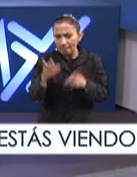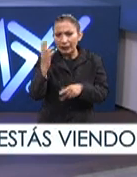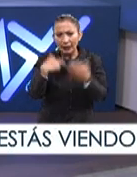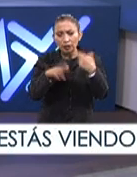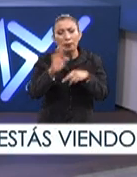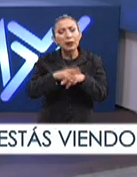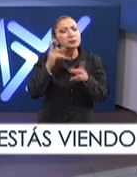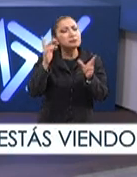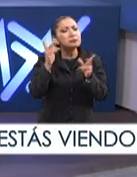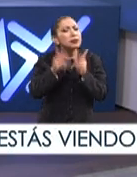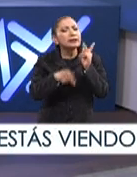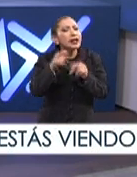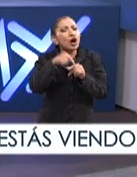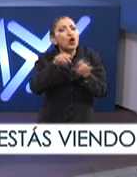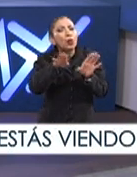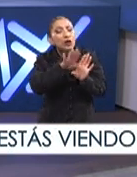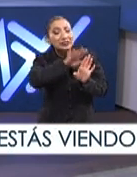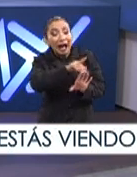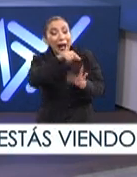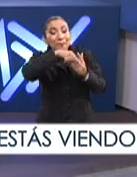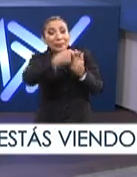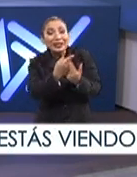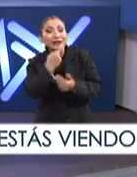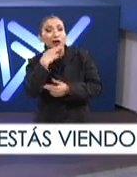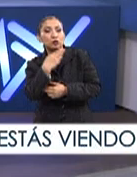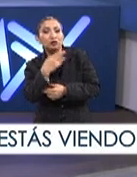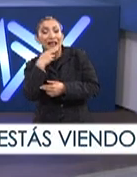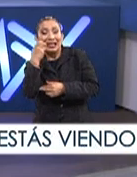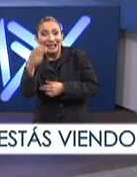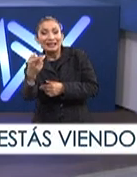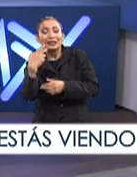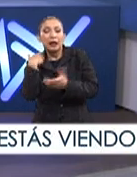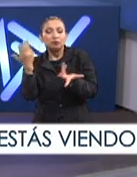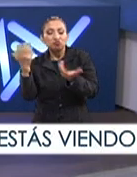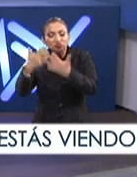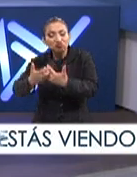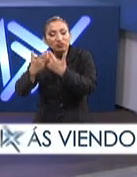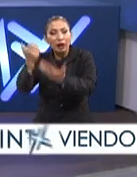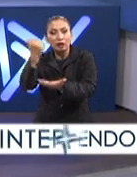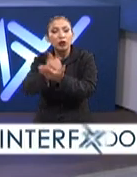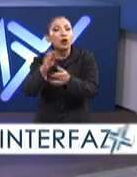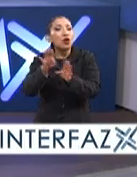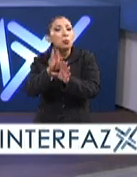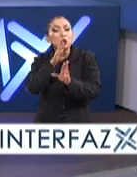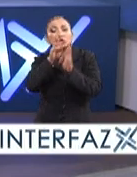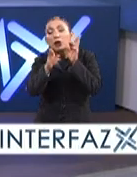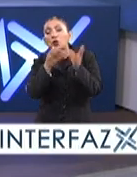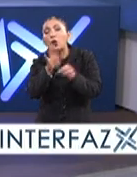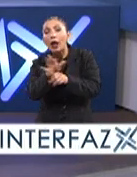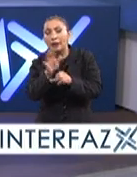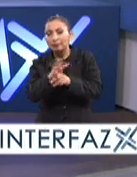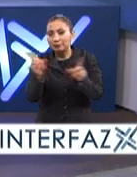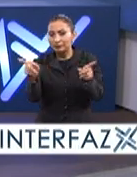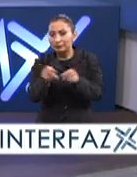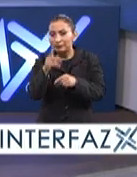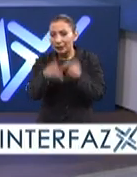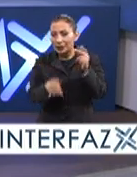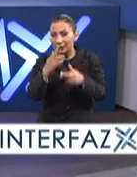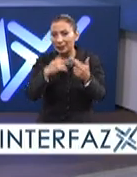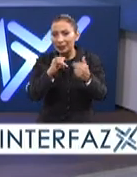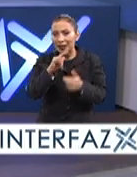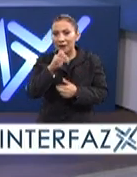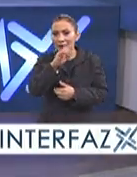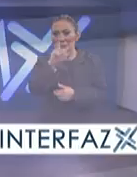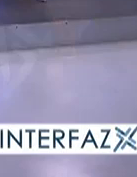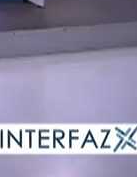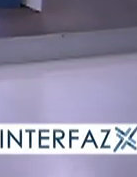platicamos de cómo se han ya introducido al sistema productivo de la ciudad y cómo ha dado resultados. Una pausa y regresamos. es